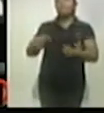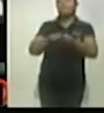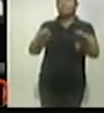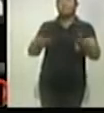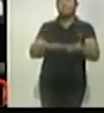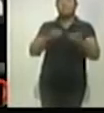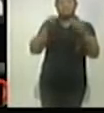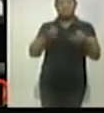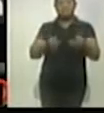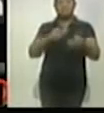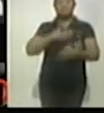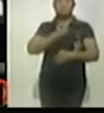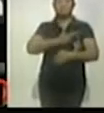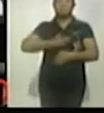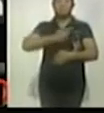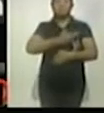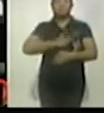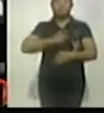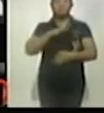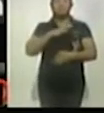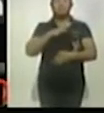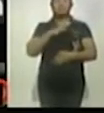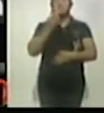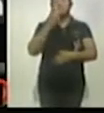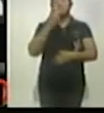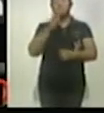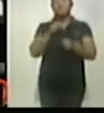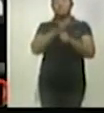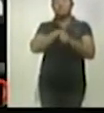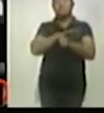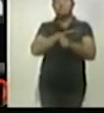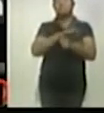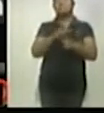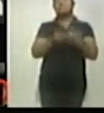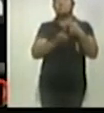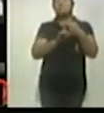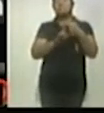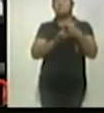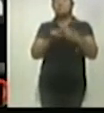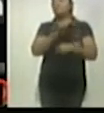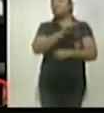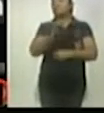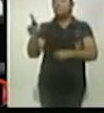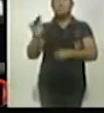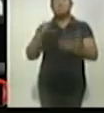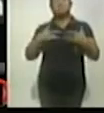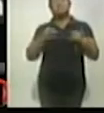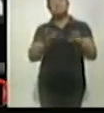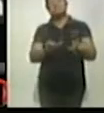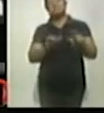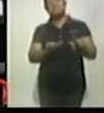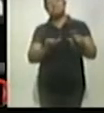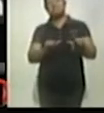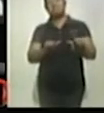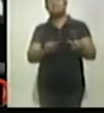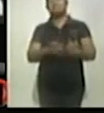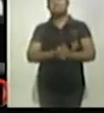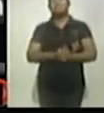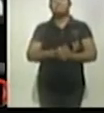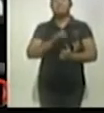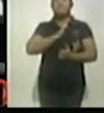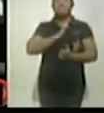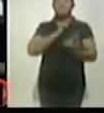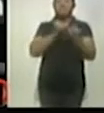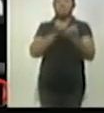me da muchísimo gusto. Llevamos tres pruebas COVID y en las tres hemos salido negativos todo el plantel, cuerpo técnico y algunas